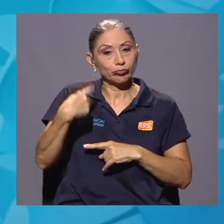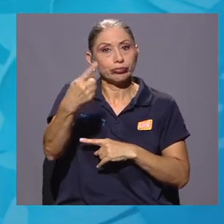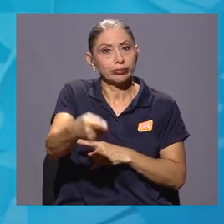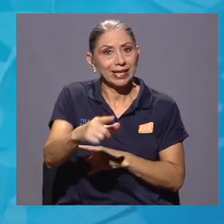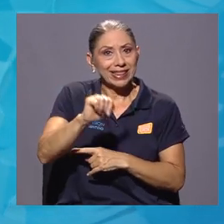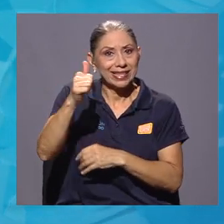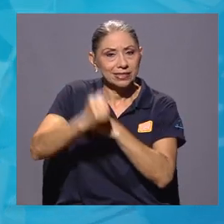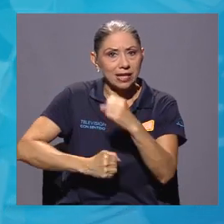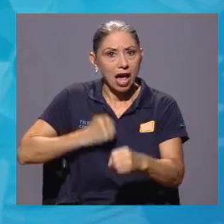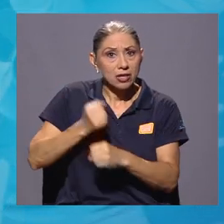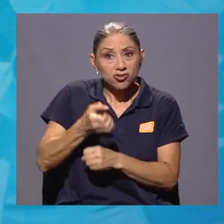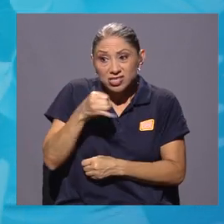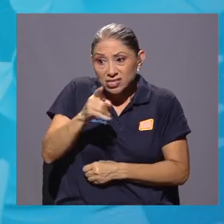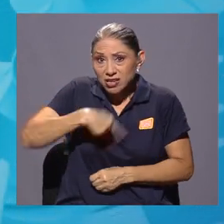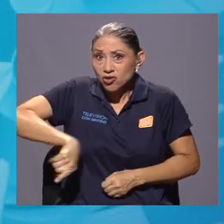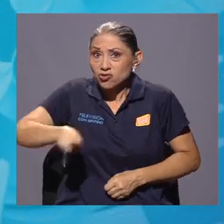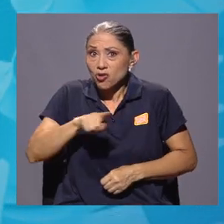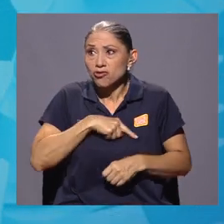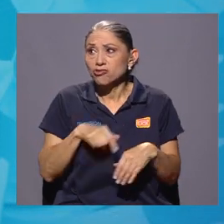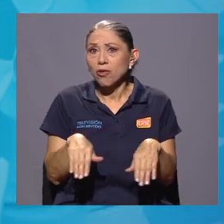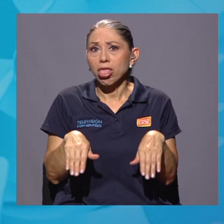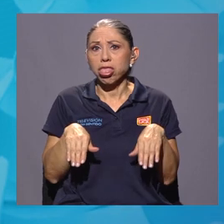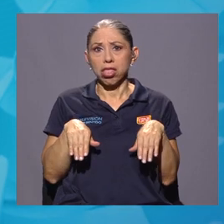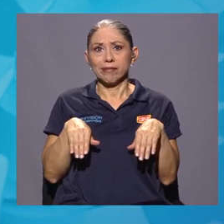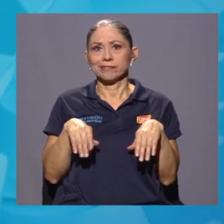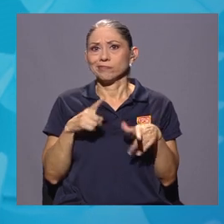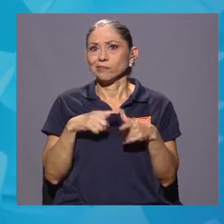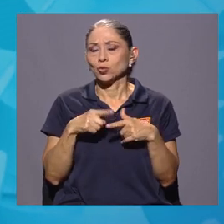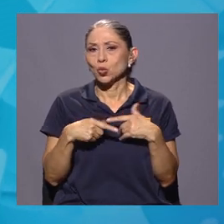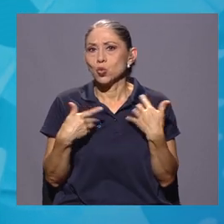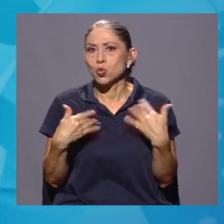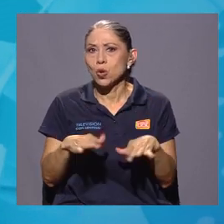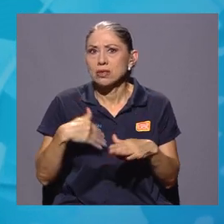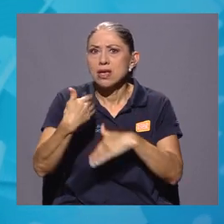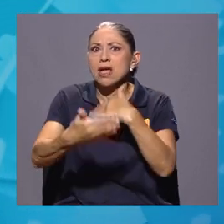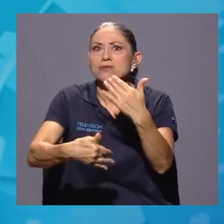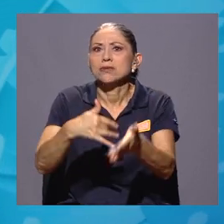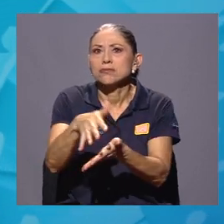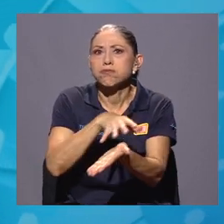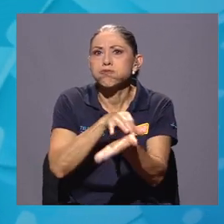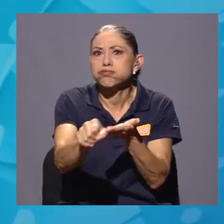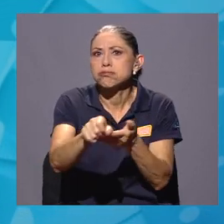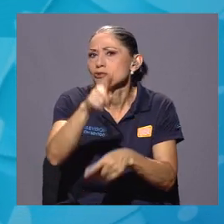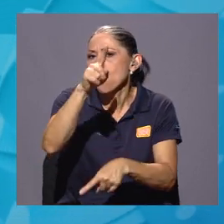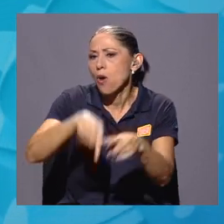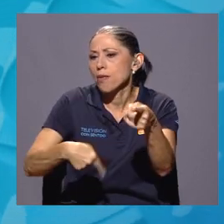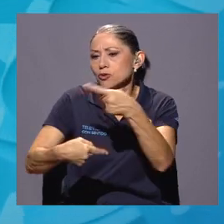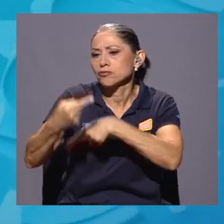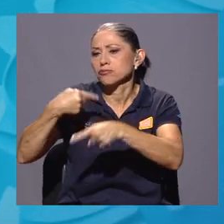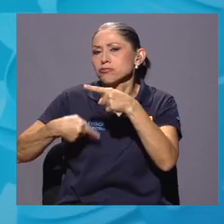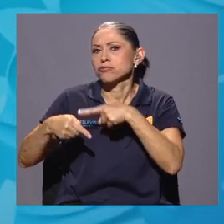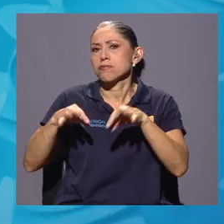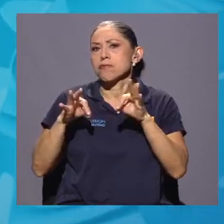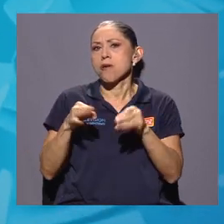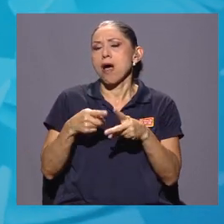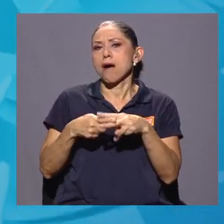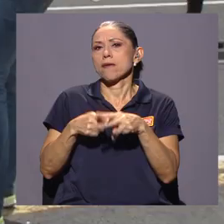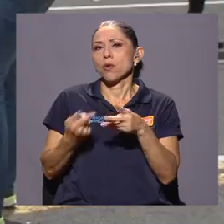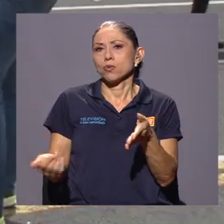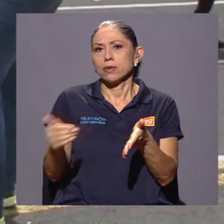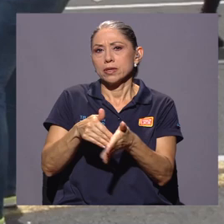y nosotras no tomamos acción, casi que va a ser irreversible el daño que estamos haciendo a nuestro planeta.